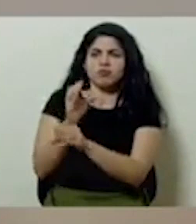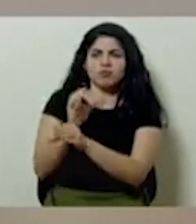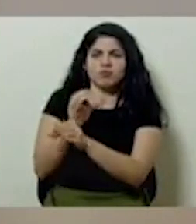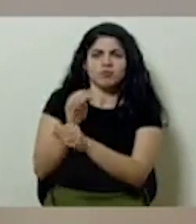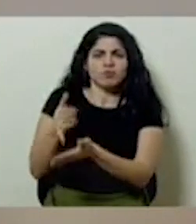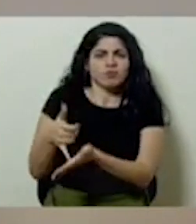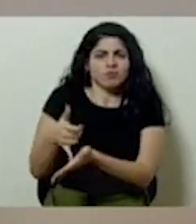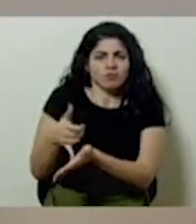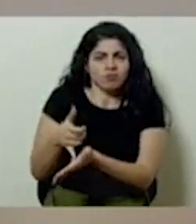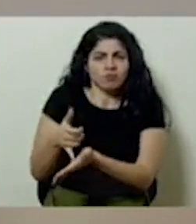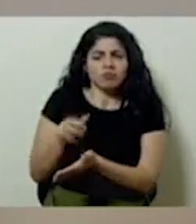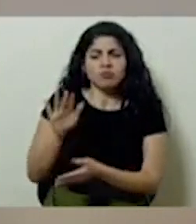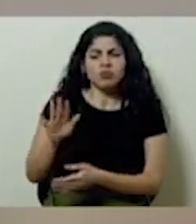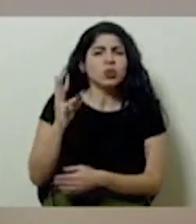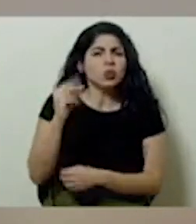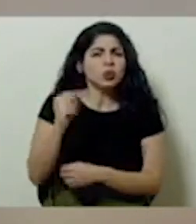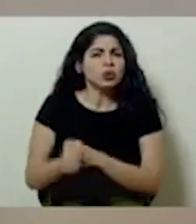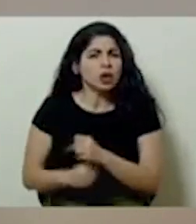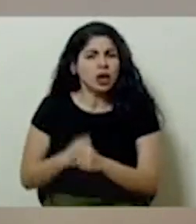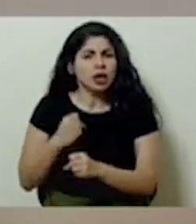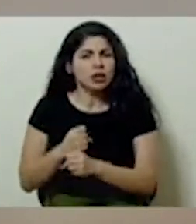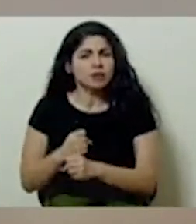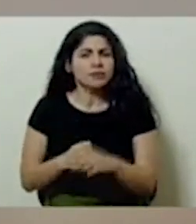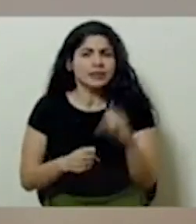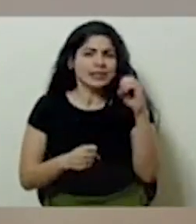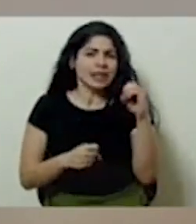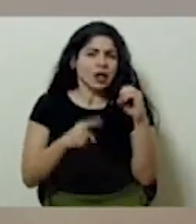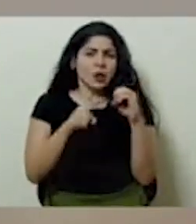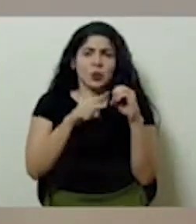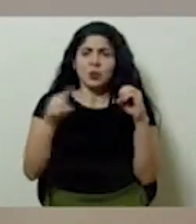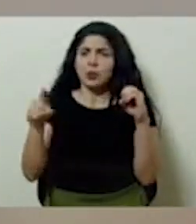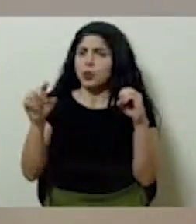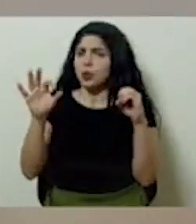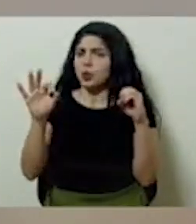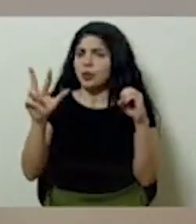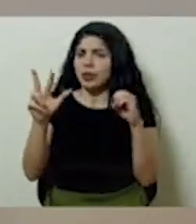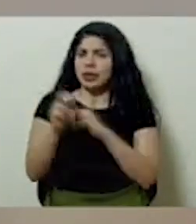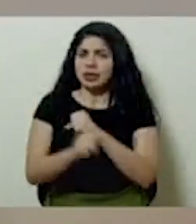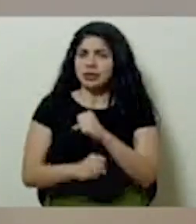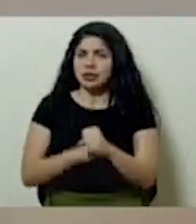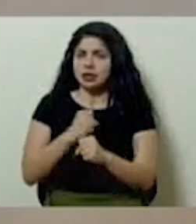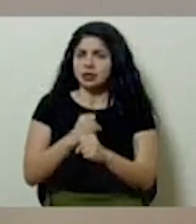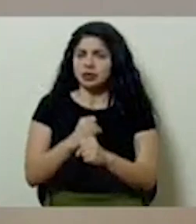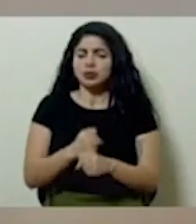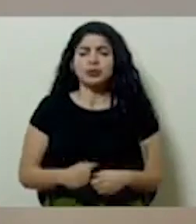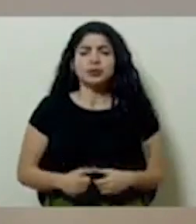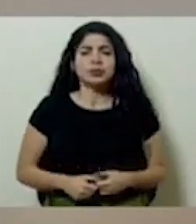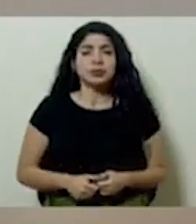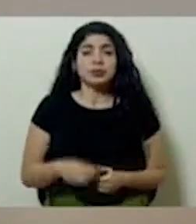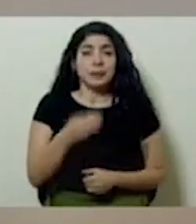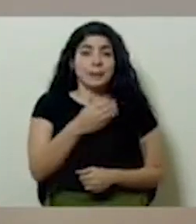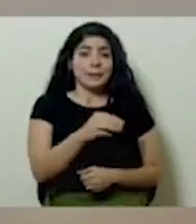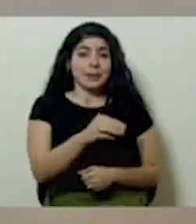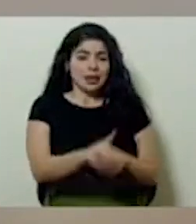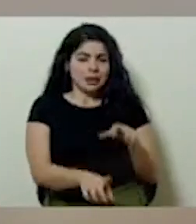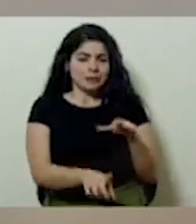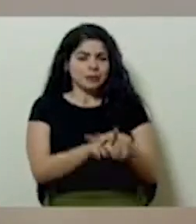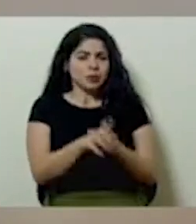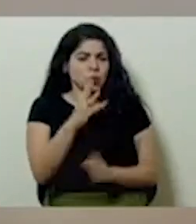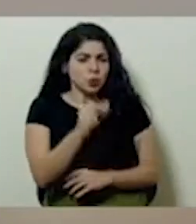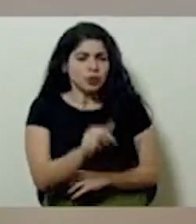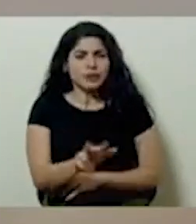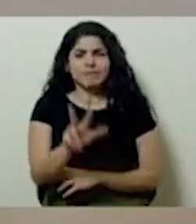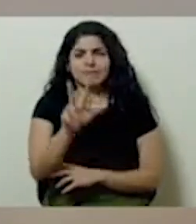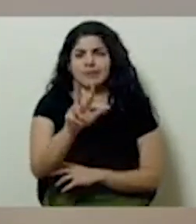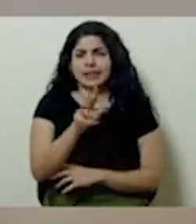intensivos con un rango de edad que va de los 0 a los 93 años. El miércoles se reportaron tres